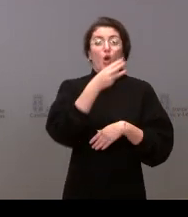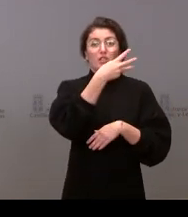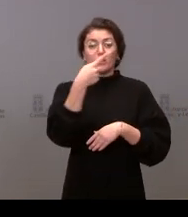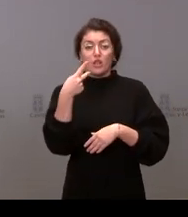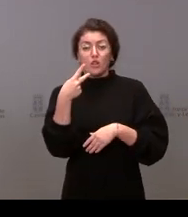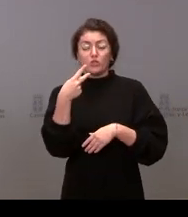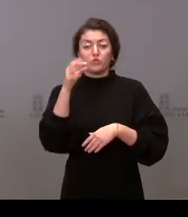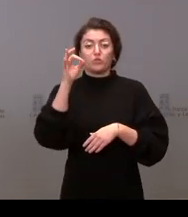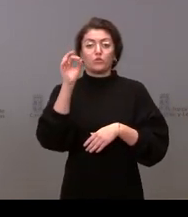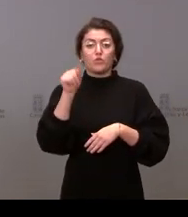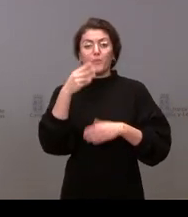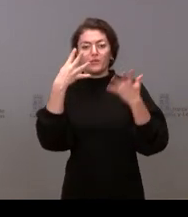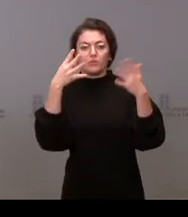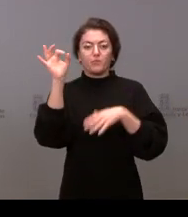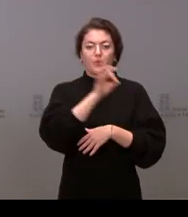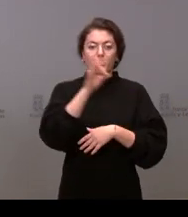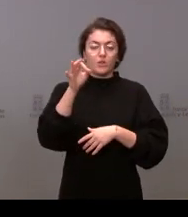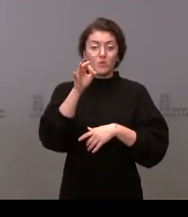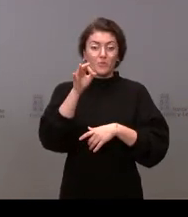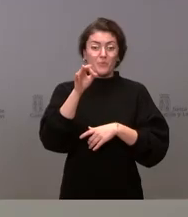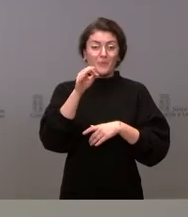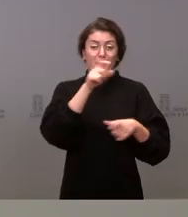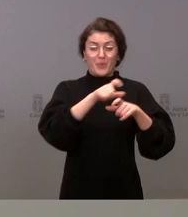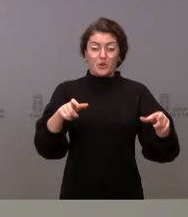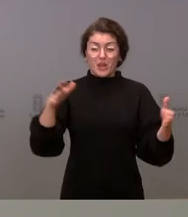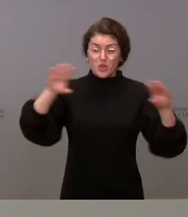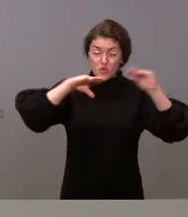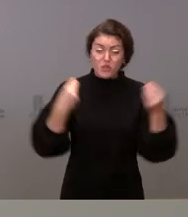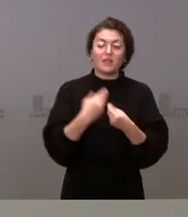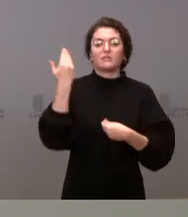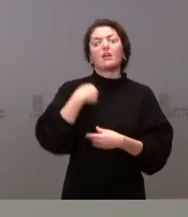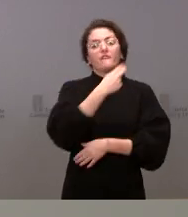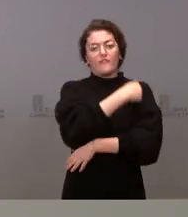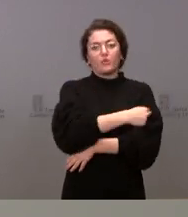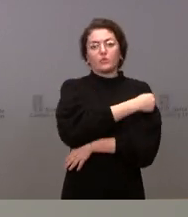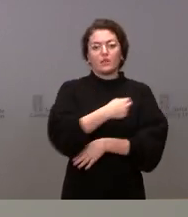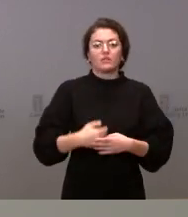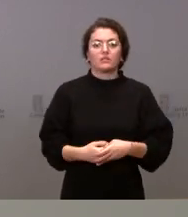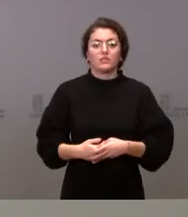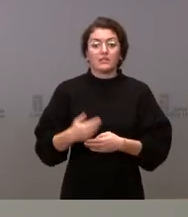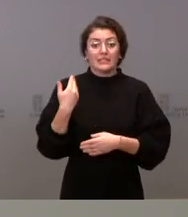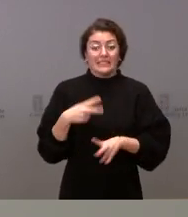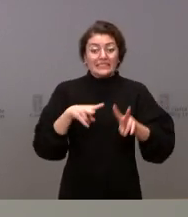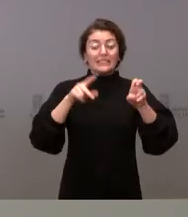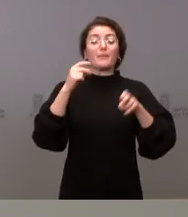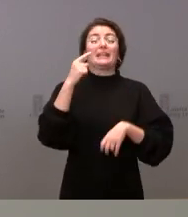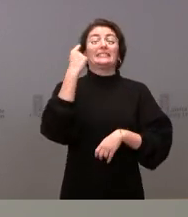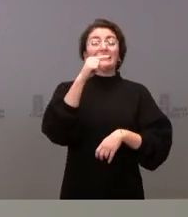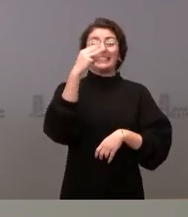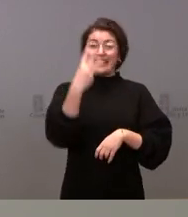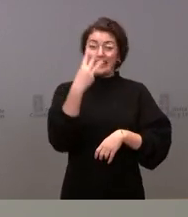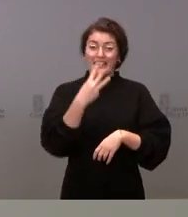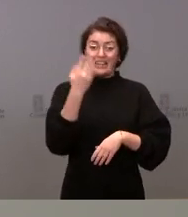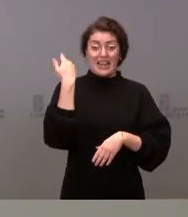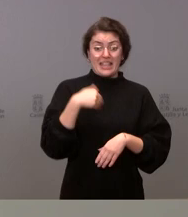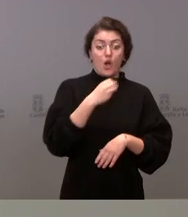total que está vacunada. Ya tenemos vacunados en relación a la tercera dosis, al 84,4